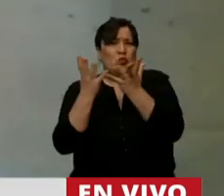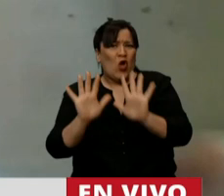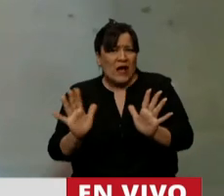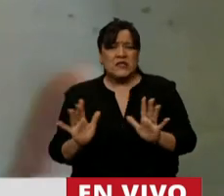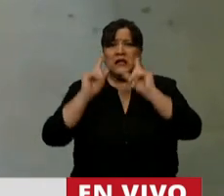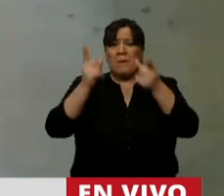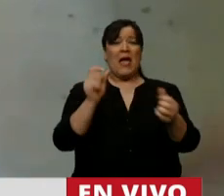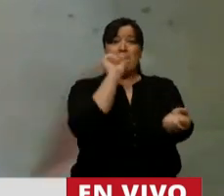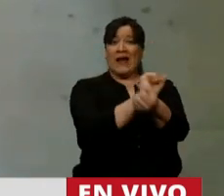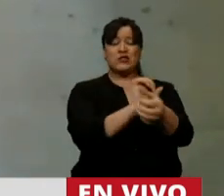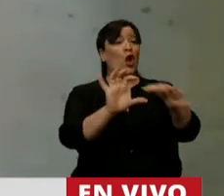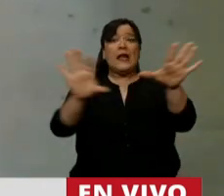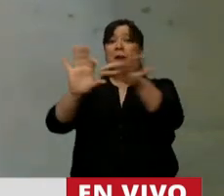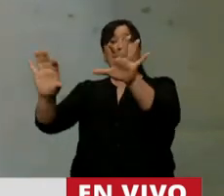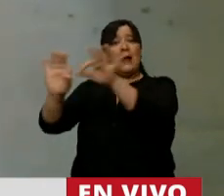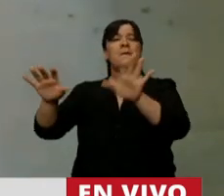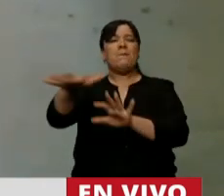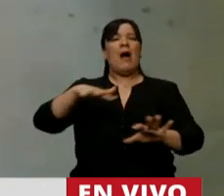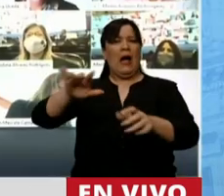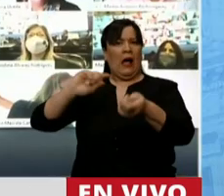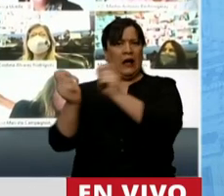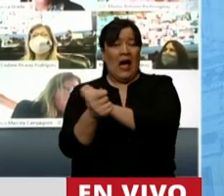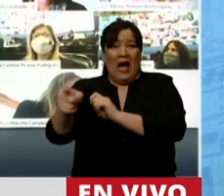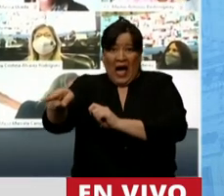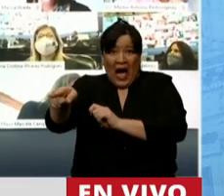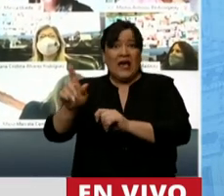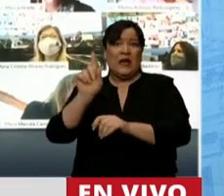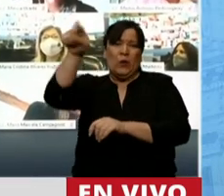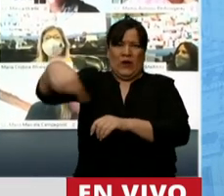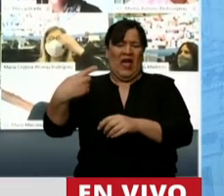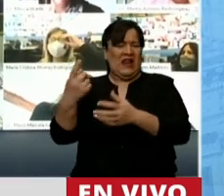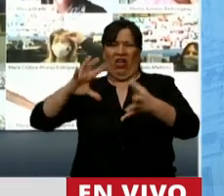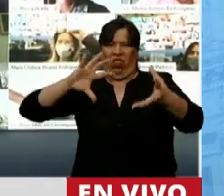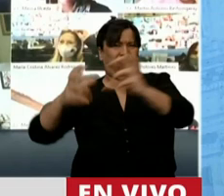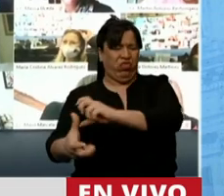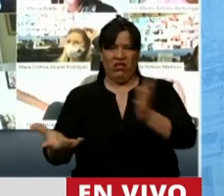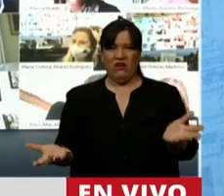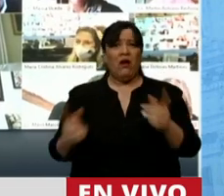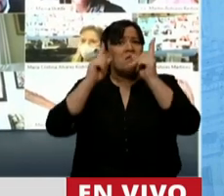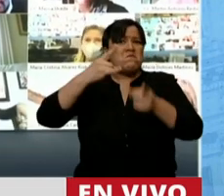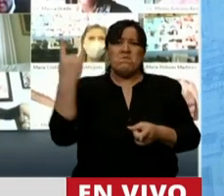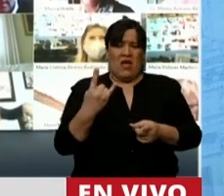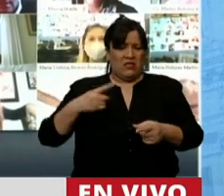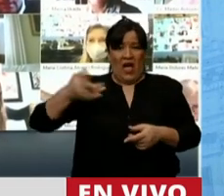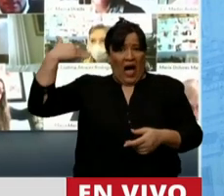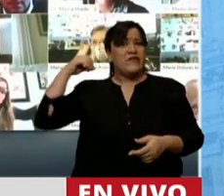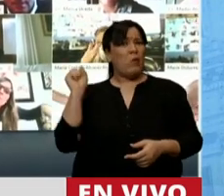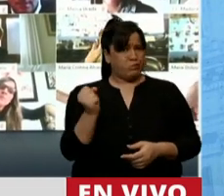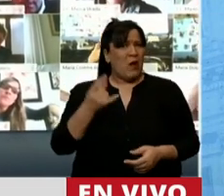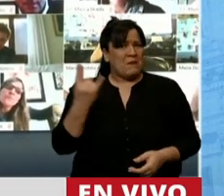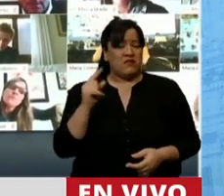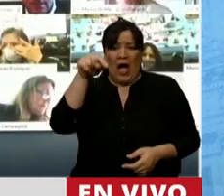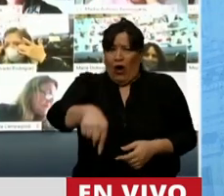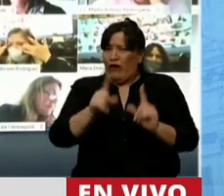Liberan presos para transformar a los barrios en verdadera tierra arrasada. Mintieron y mienten. El